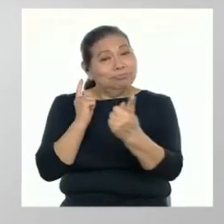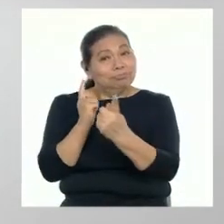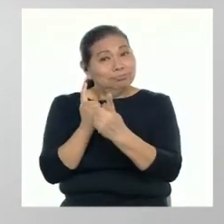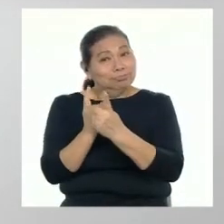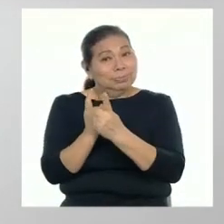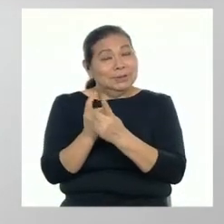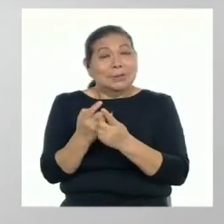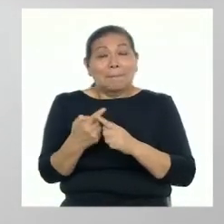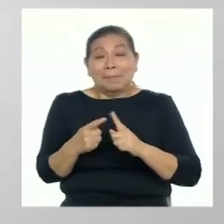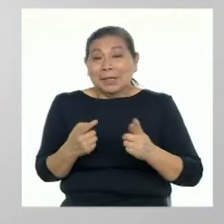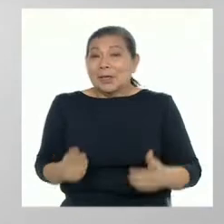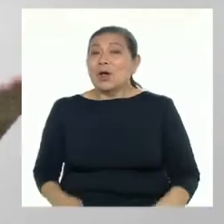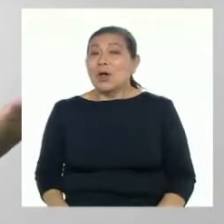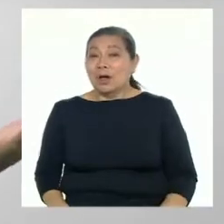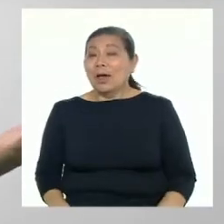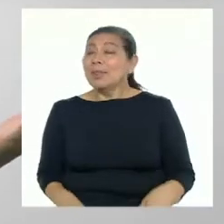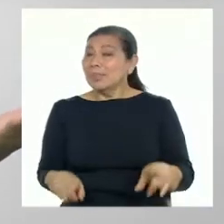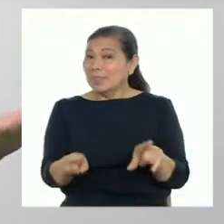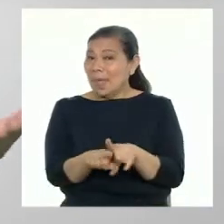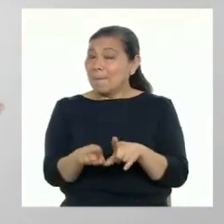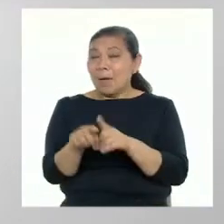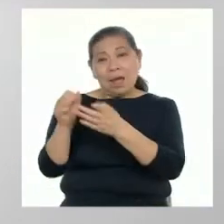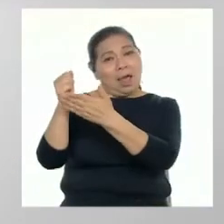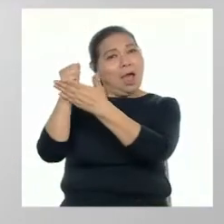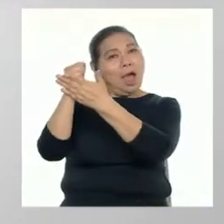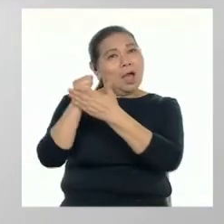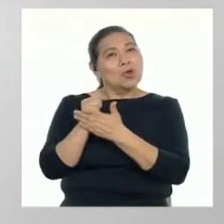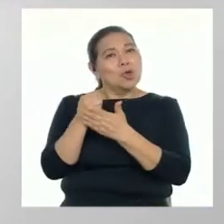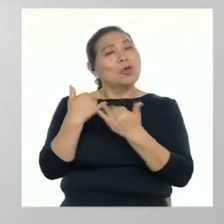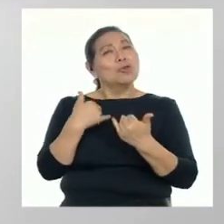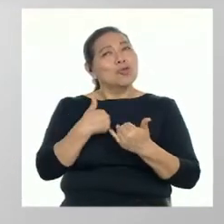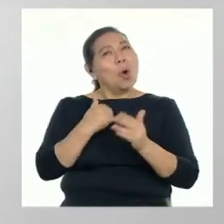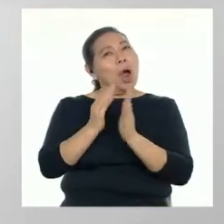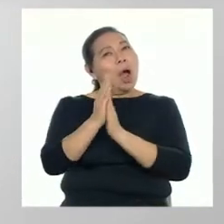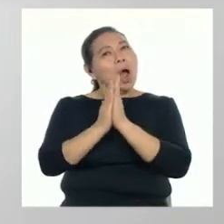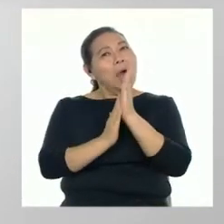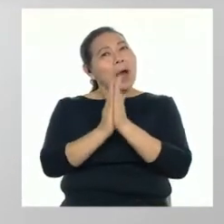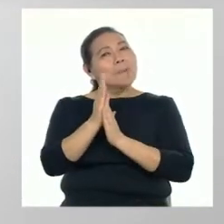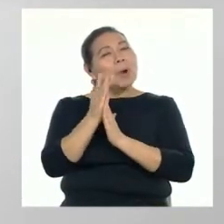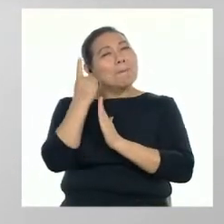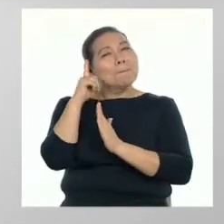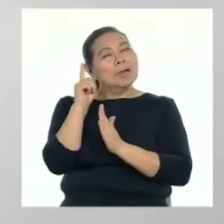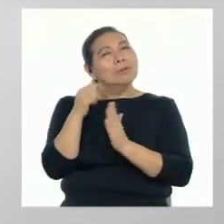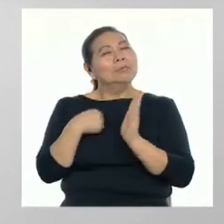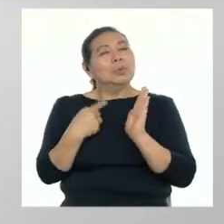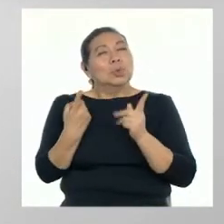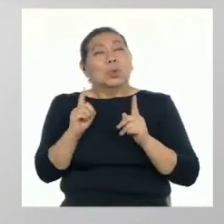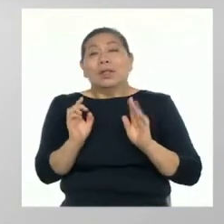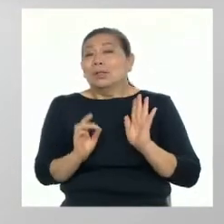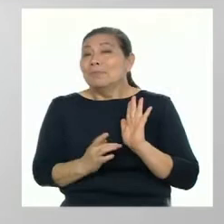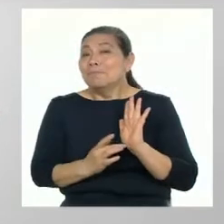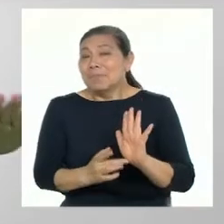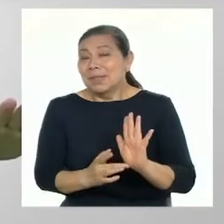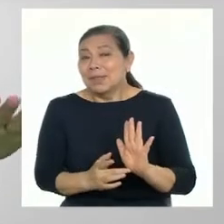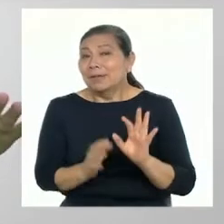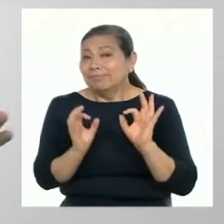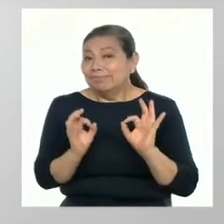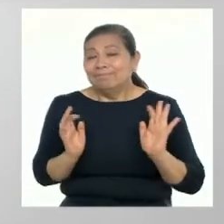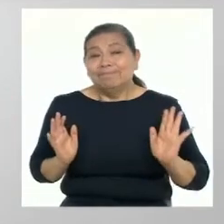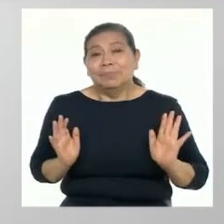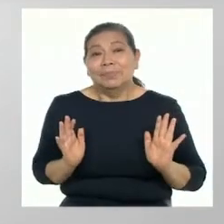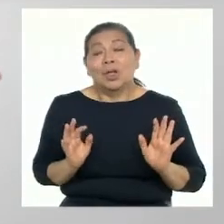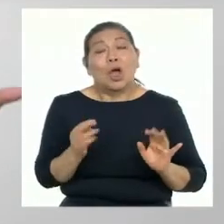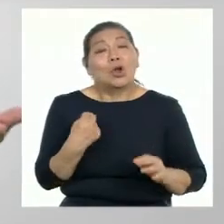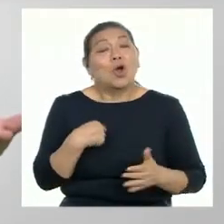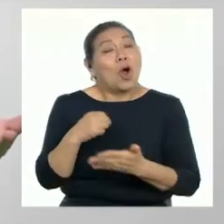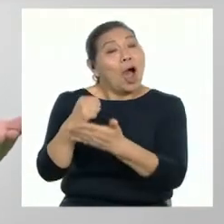posibles amenazas. Y también nos ayudará a saber aprovechar las oportunidades que se nos presentan. Definitivamente,